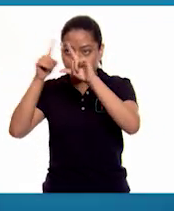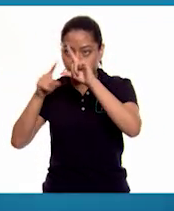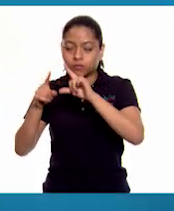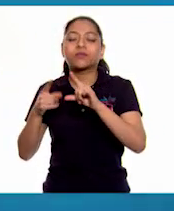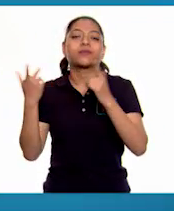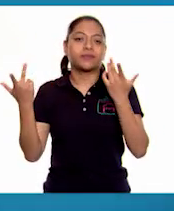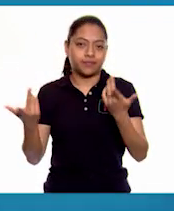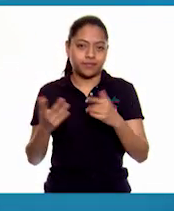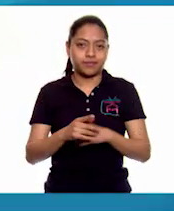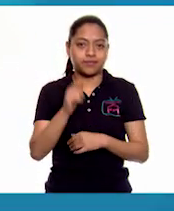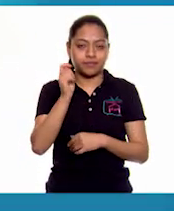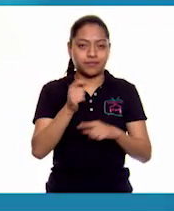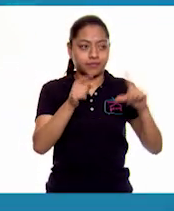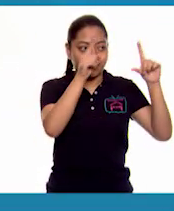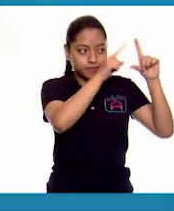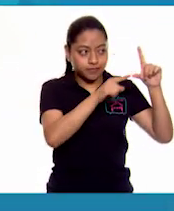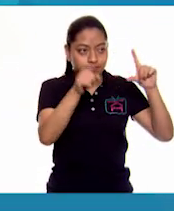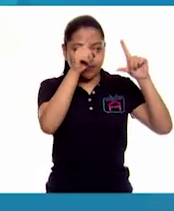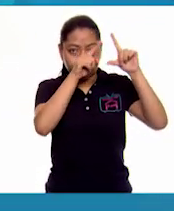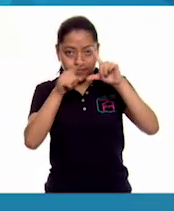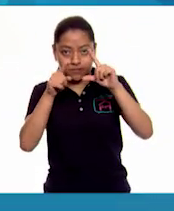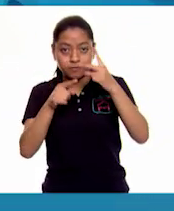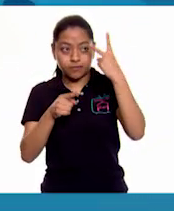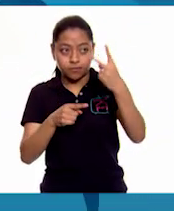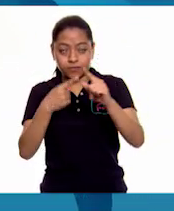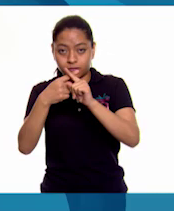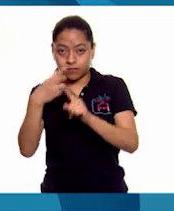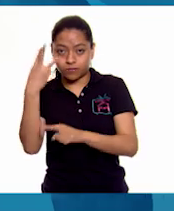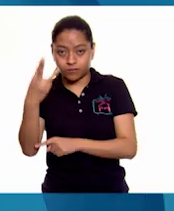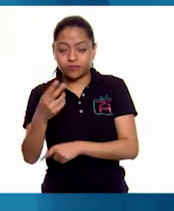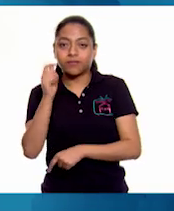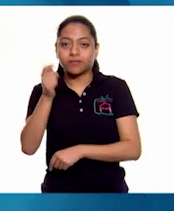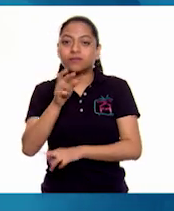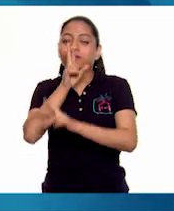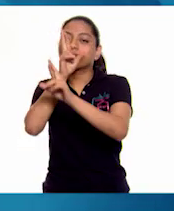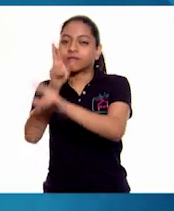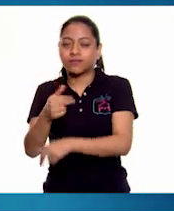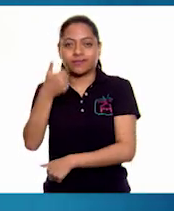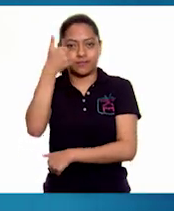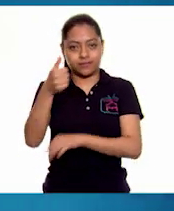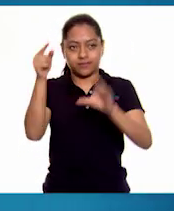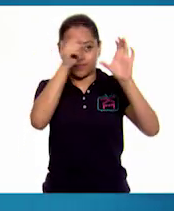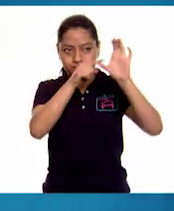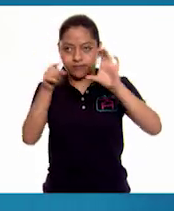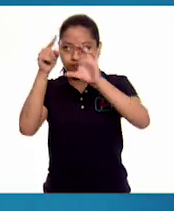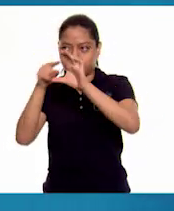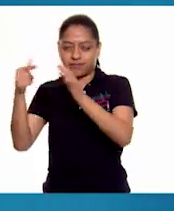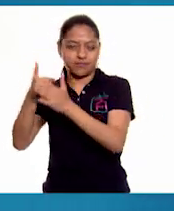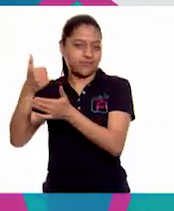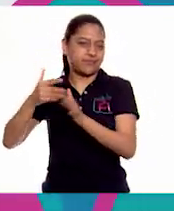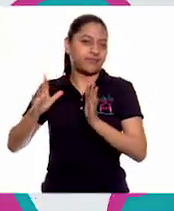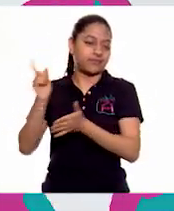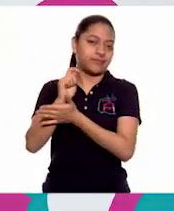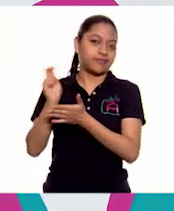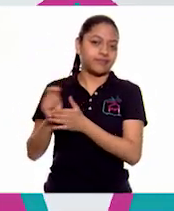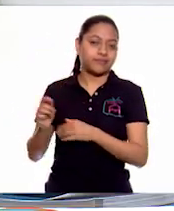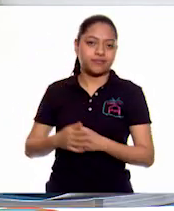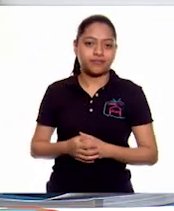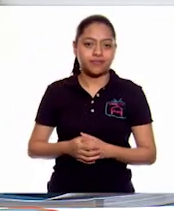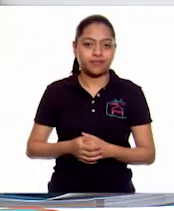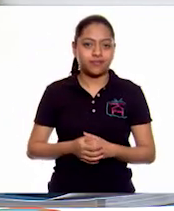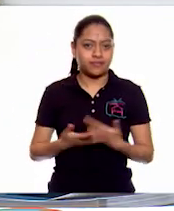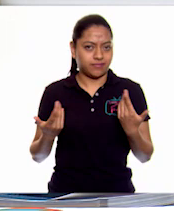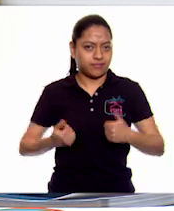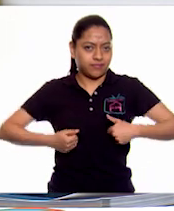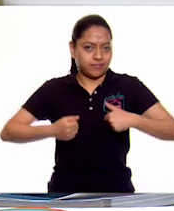tres son seis enteros. Ajá. Que es lo que ya apuntamos en el pizarrón. Así es. Oigan, ¿qué Lala no